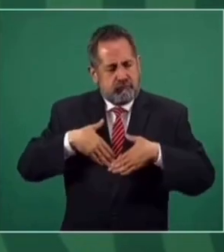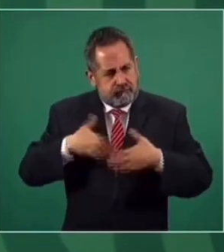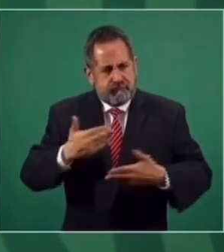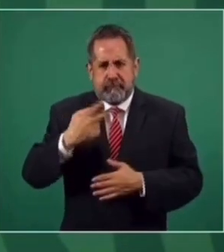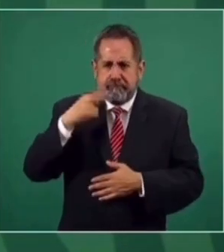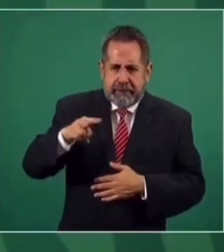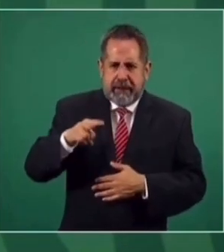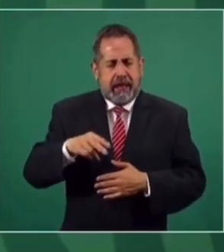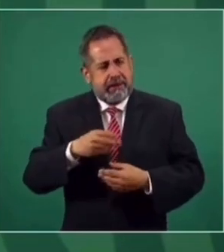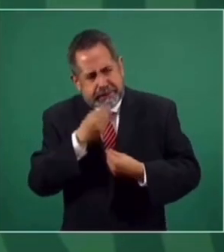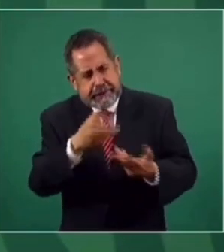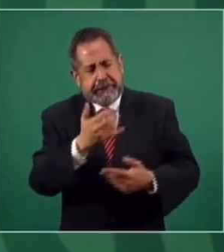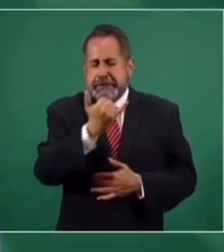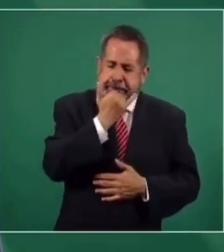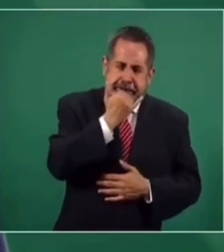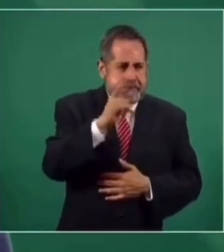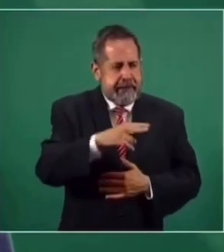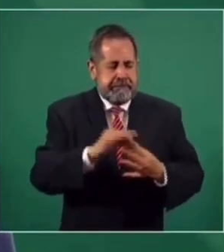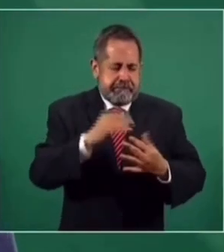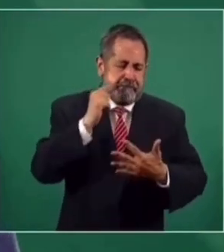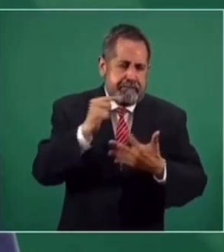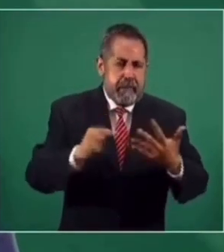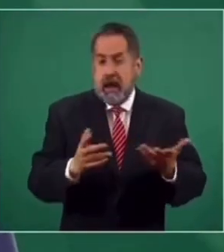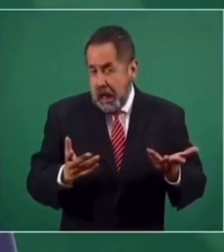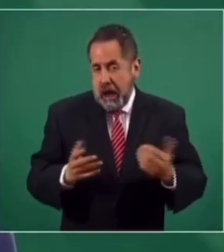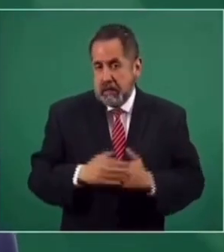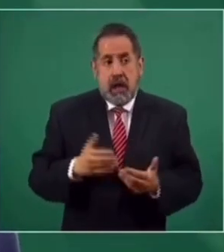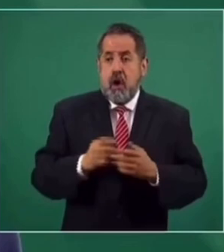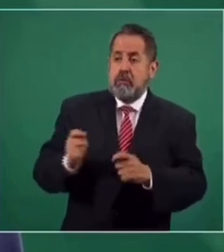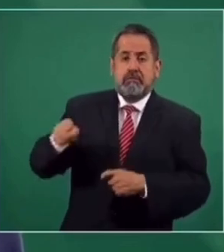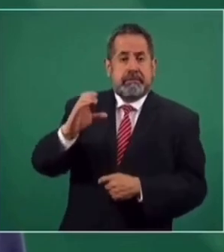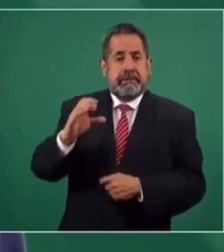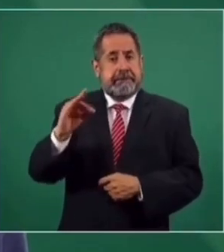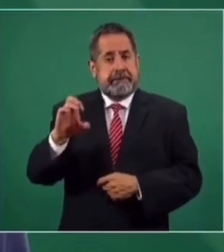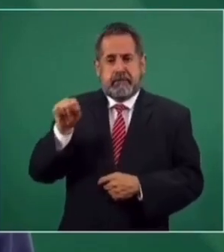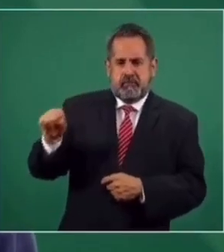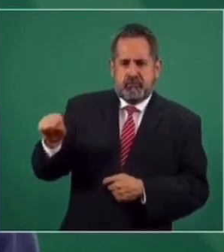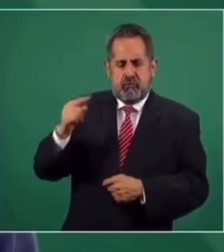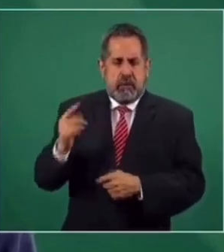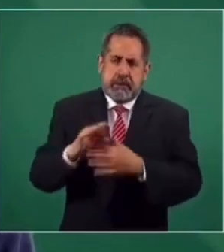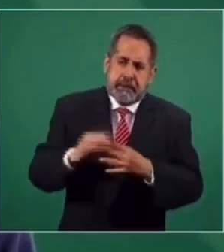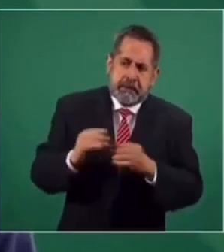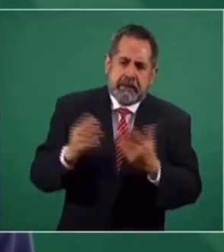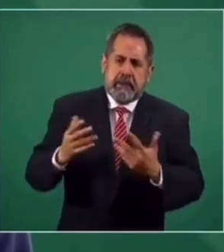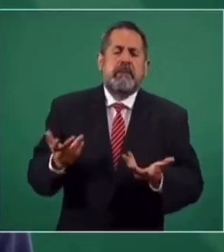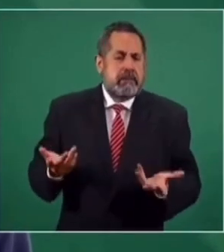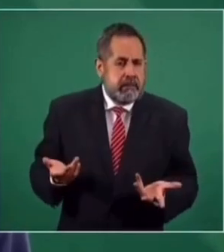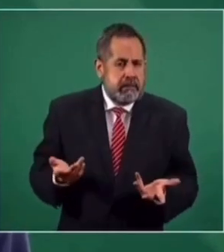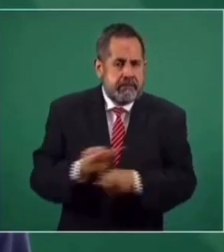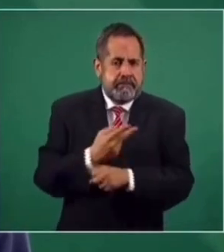siempre. Entonces, ahora va a corresponder a la Comisión Federal de Electricidad aclarar si no fue